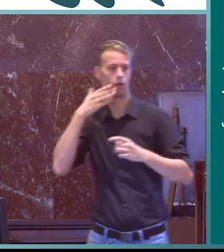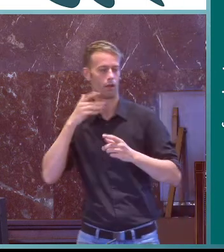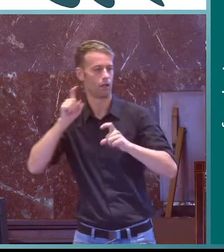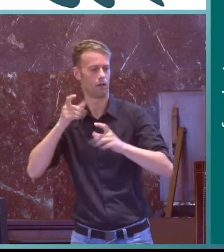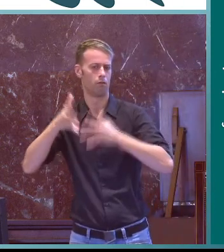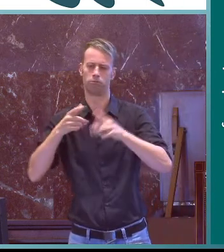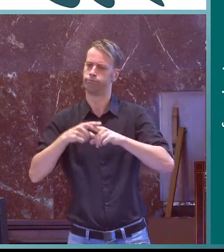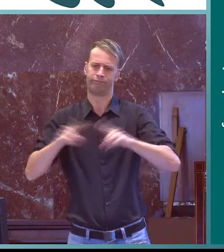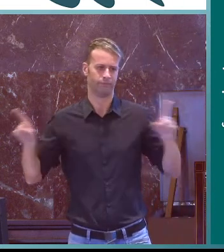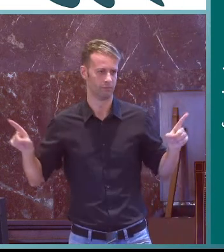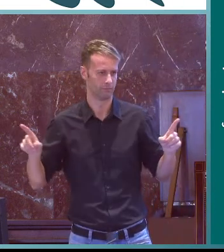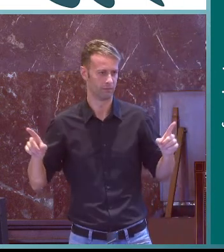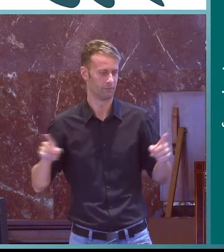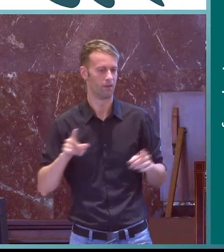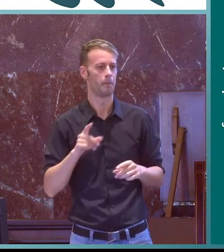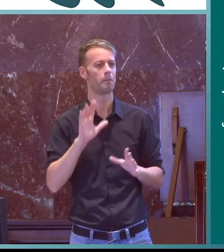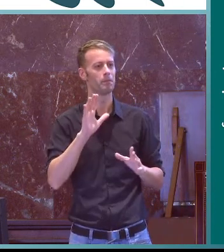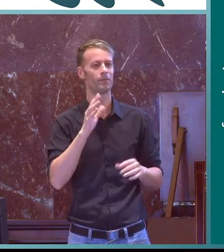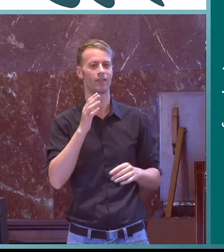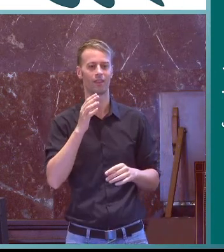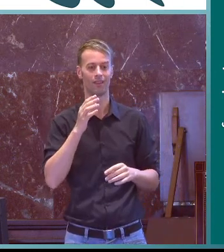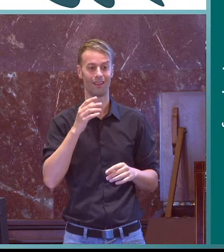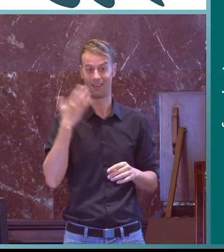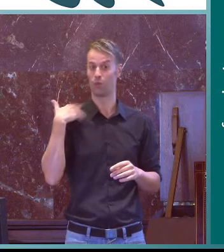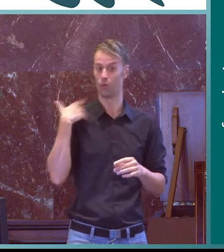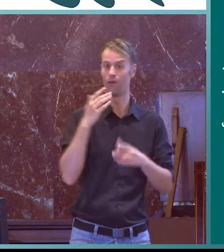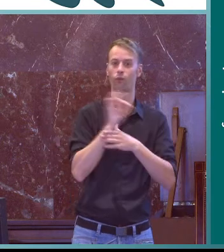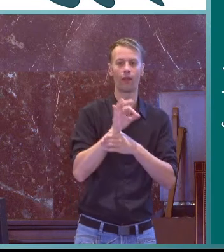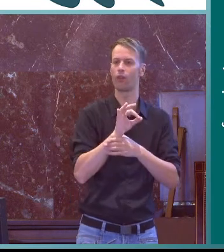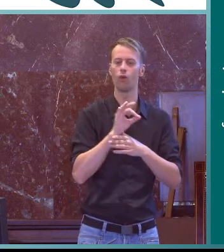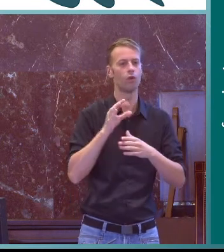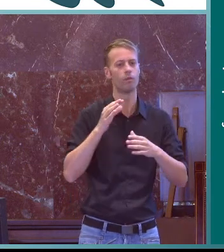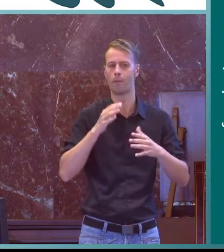alumno sordo voy a dar la clase en lengua de signos de una forma y si es oyente la voy a dar de otra